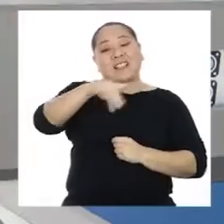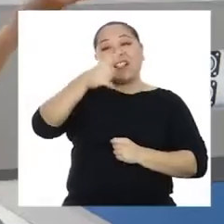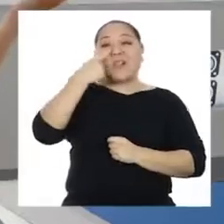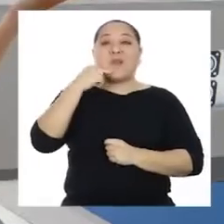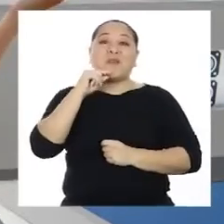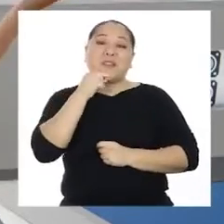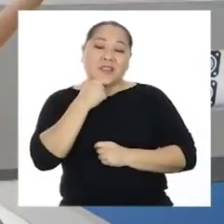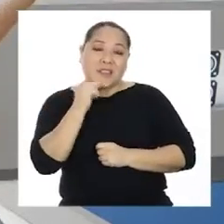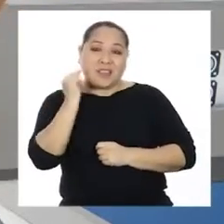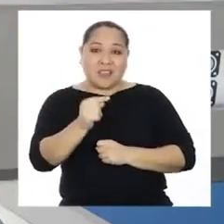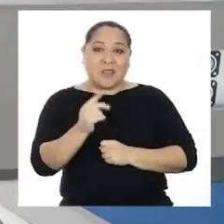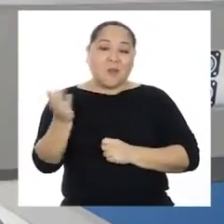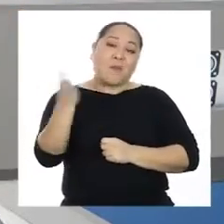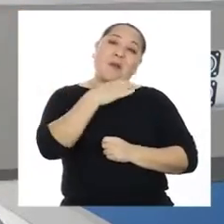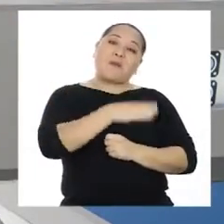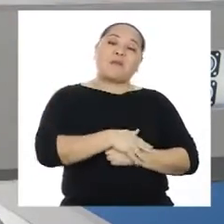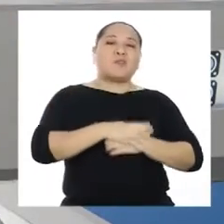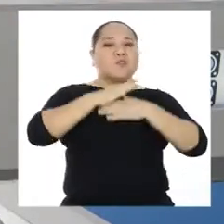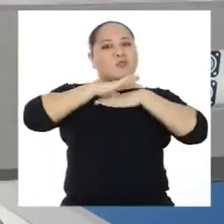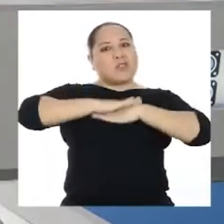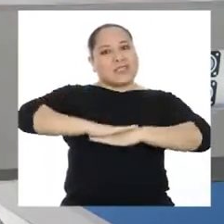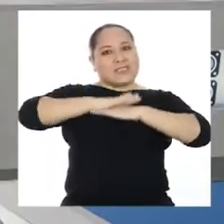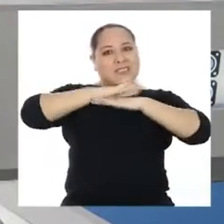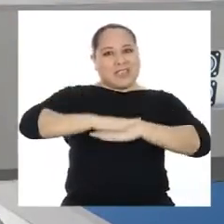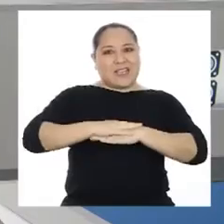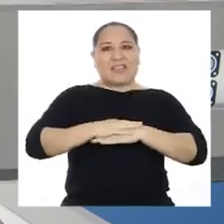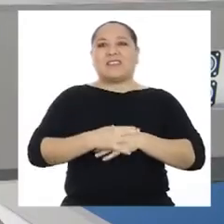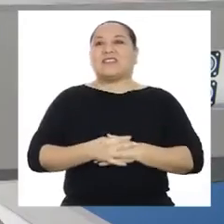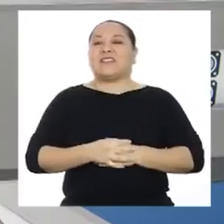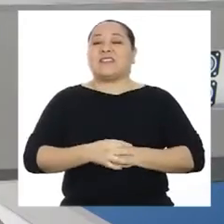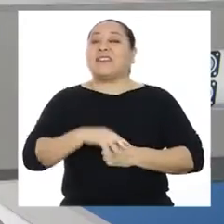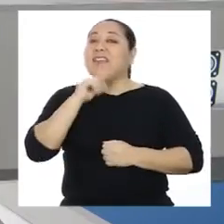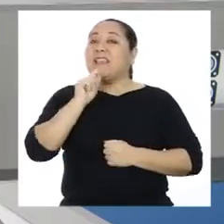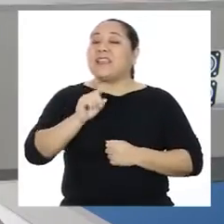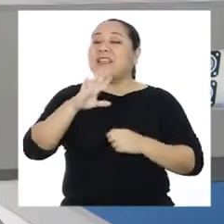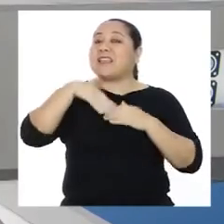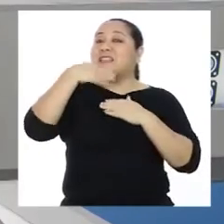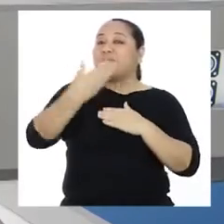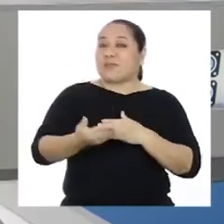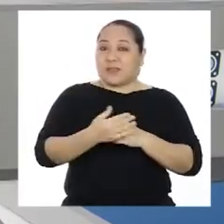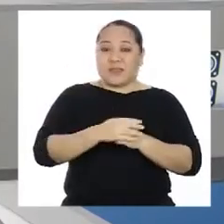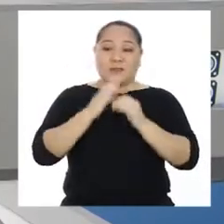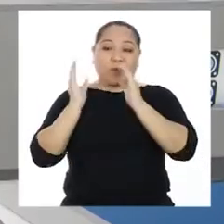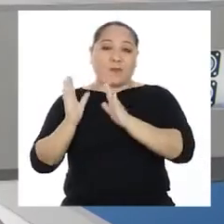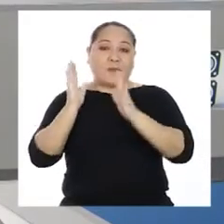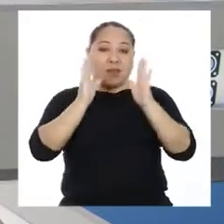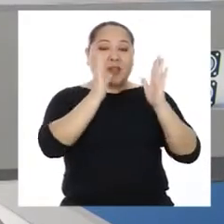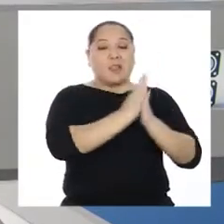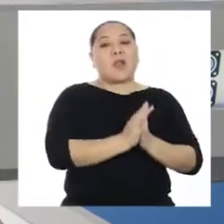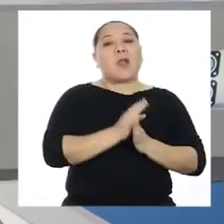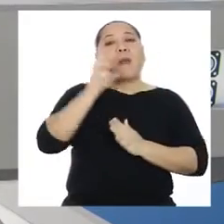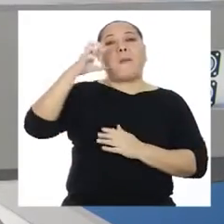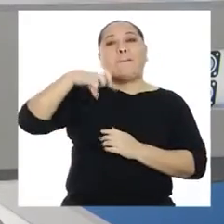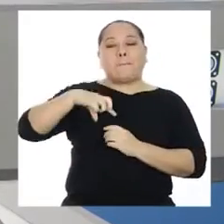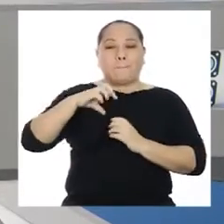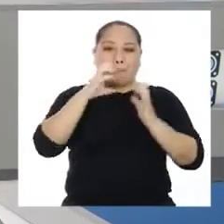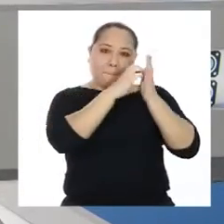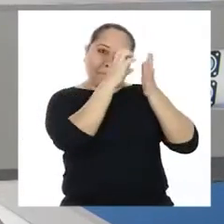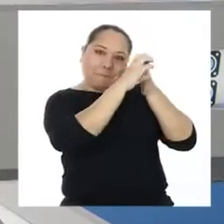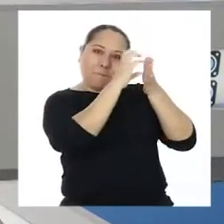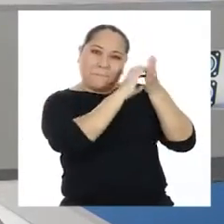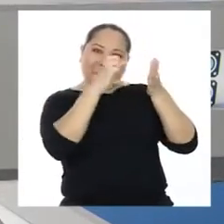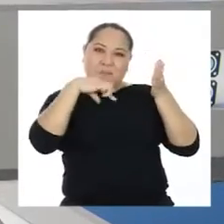¡Niños y niños! Vamos a tomarnos un descanso y luego elaboraremos el